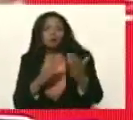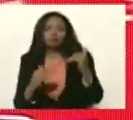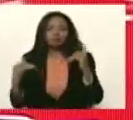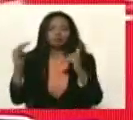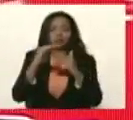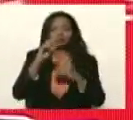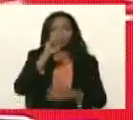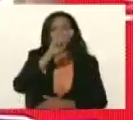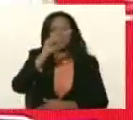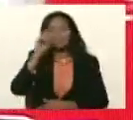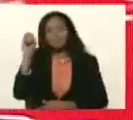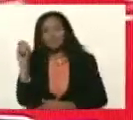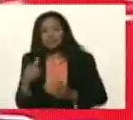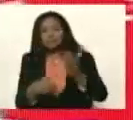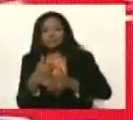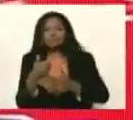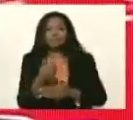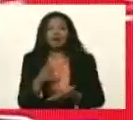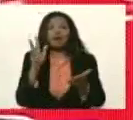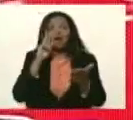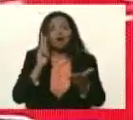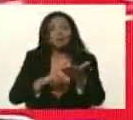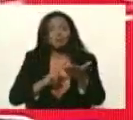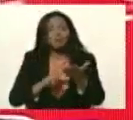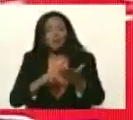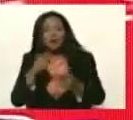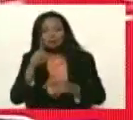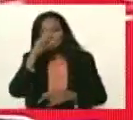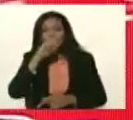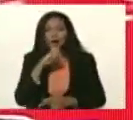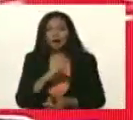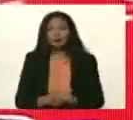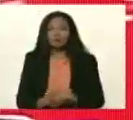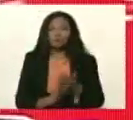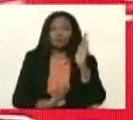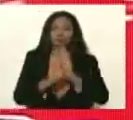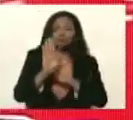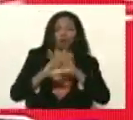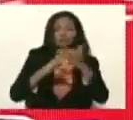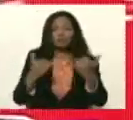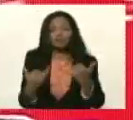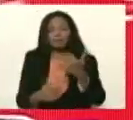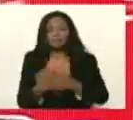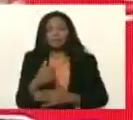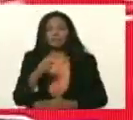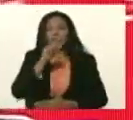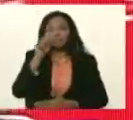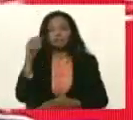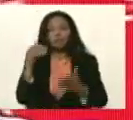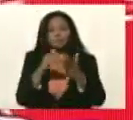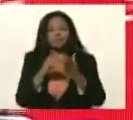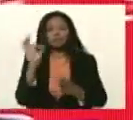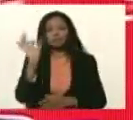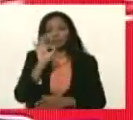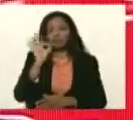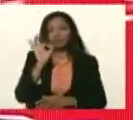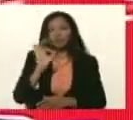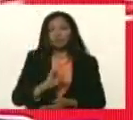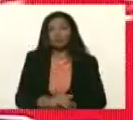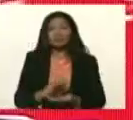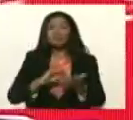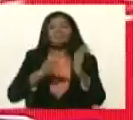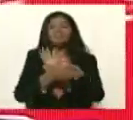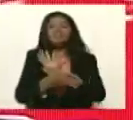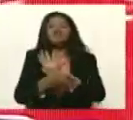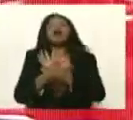en 120 veces lo que se aprobó para este año eso quiere decir un incremento de más del 11 mil por ciento quiere decir